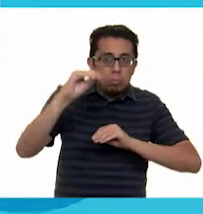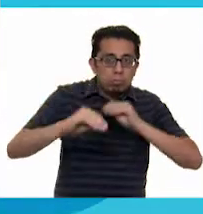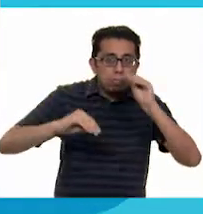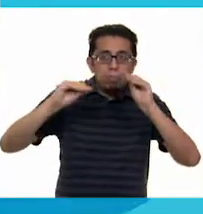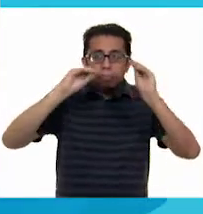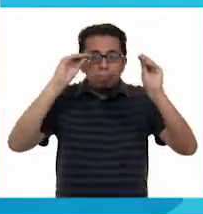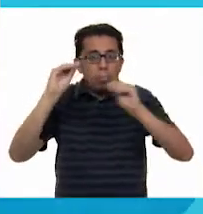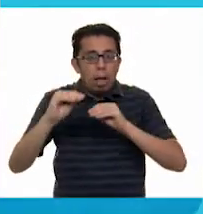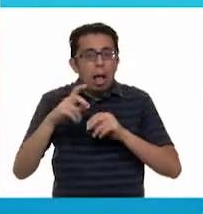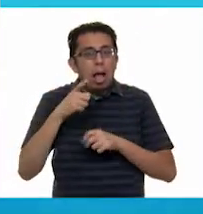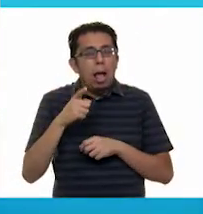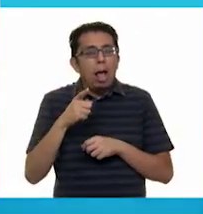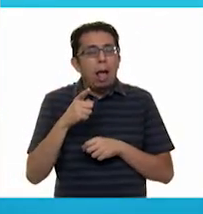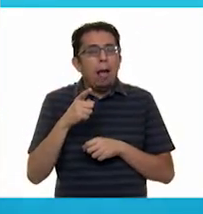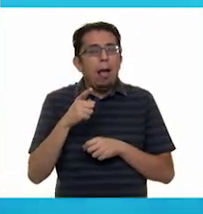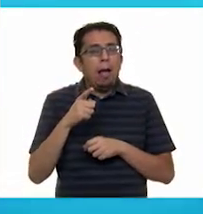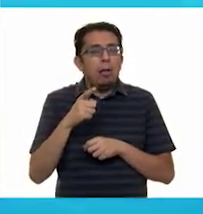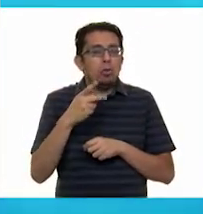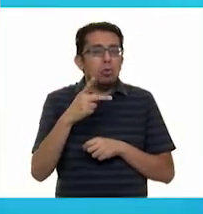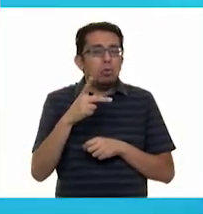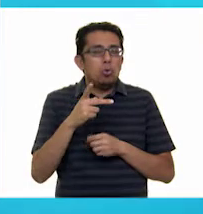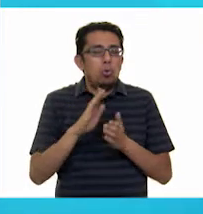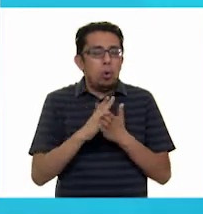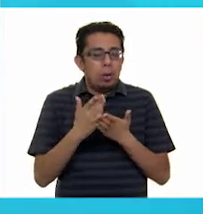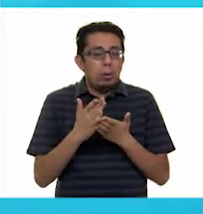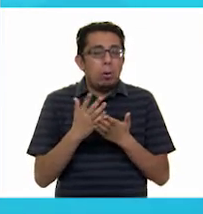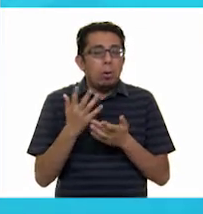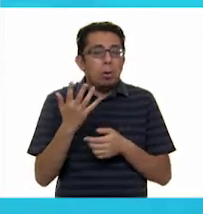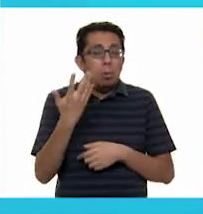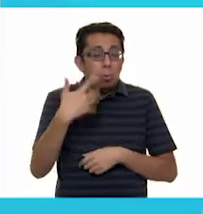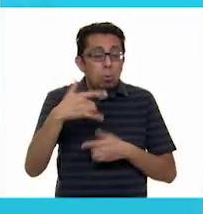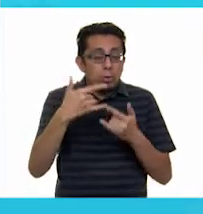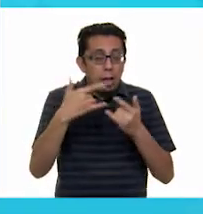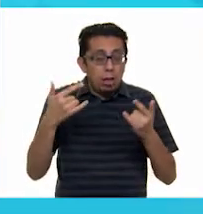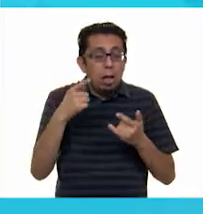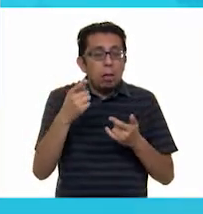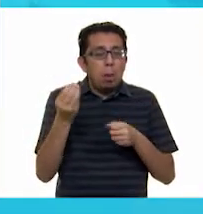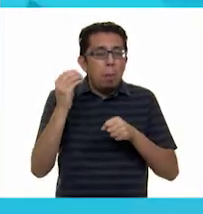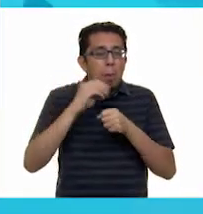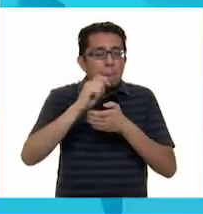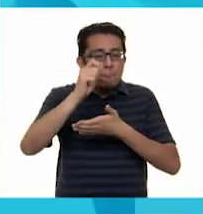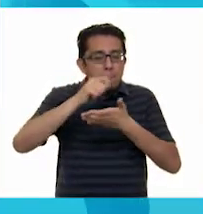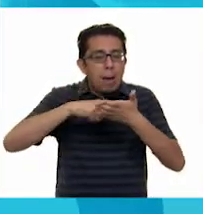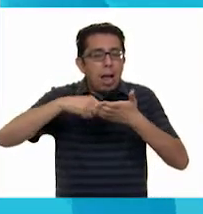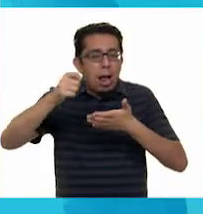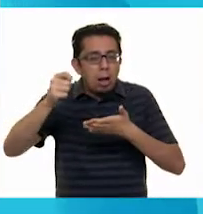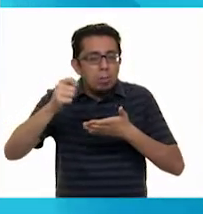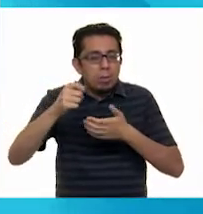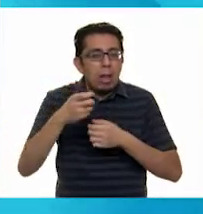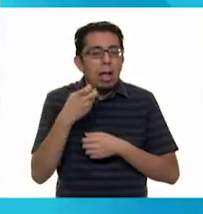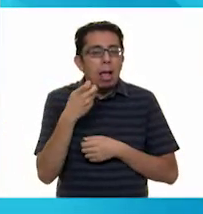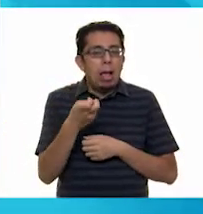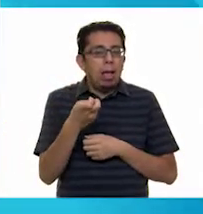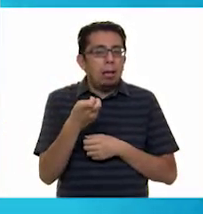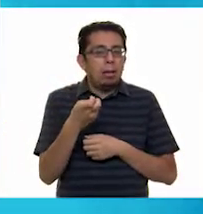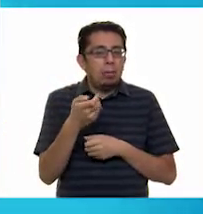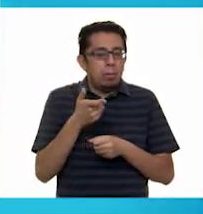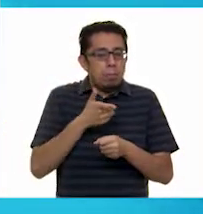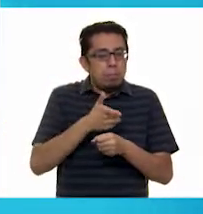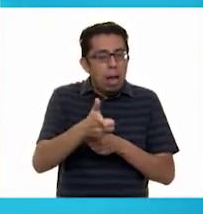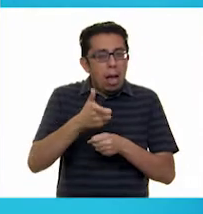cuento en tu libro de lecturas. Marca con una palomita lo que encuentres en cada